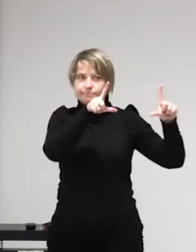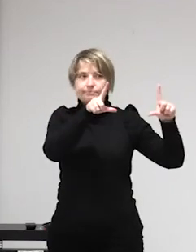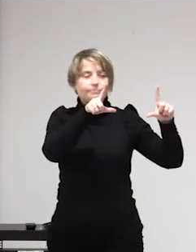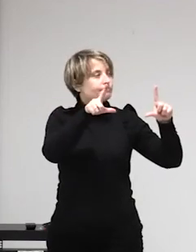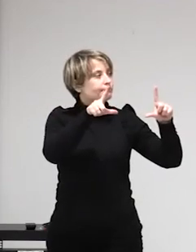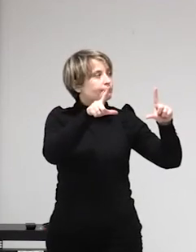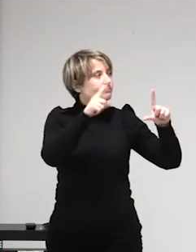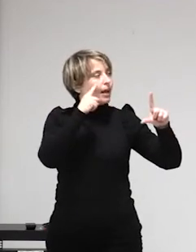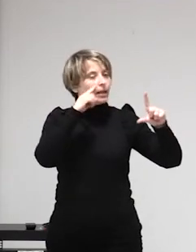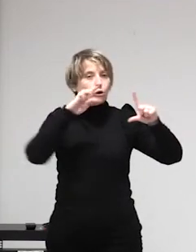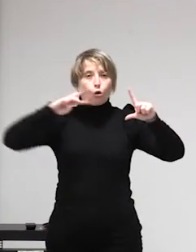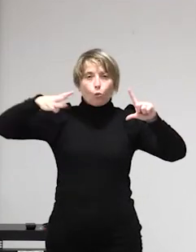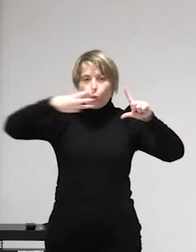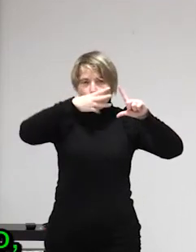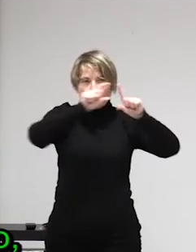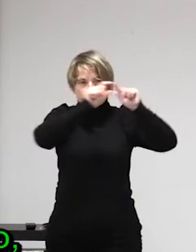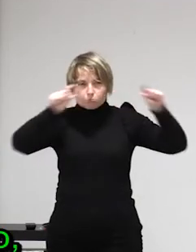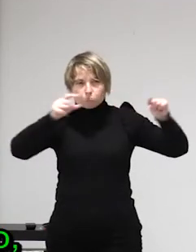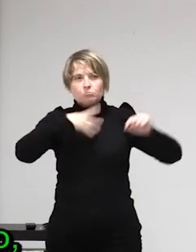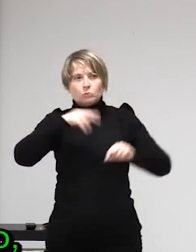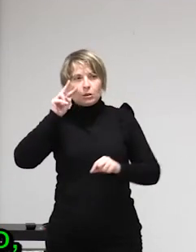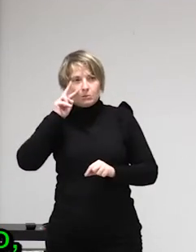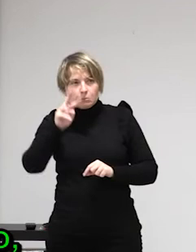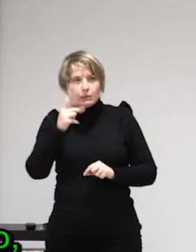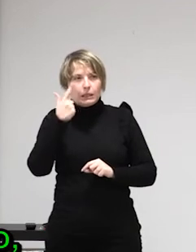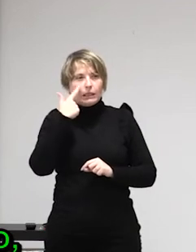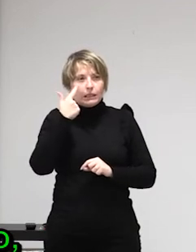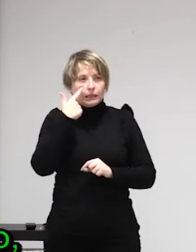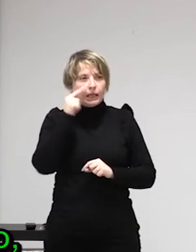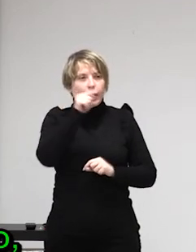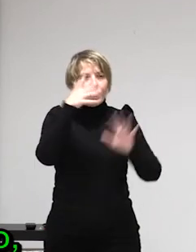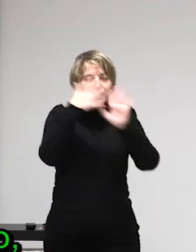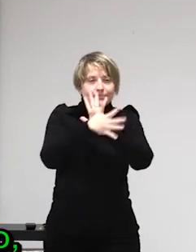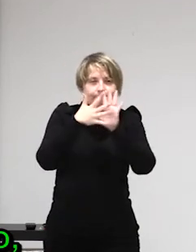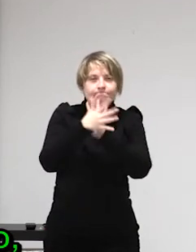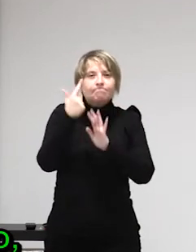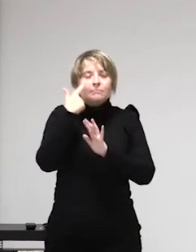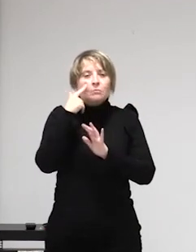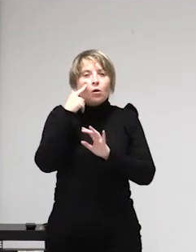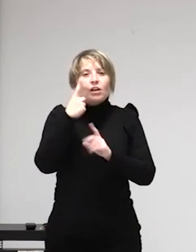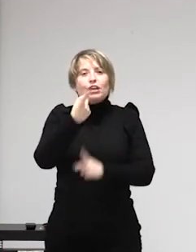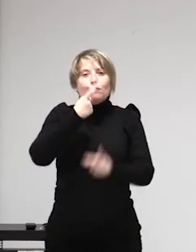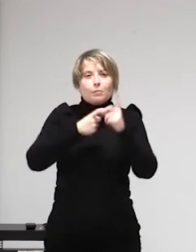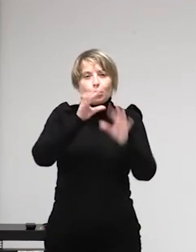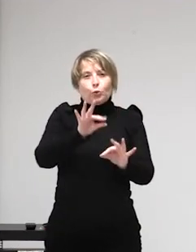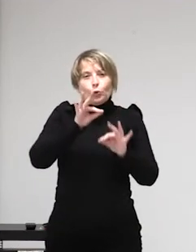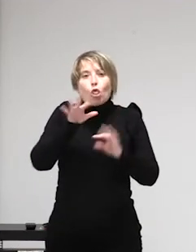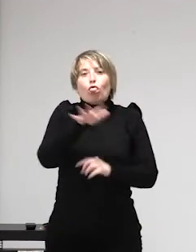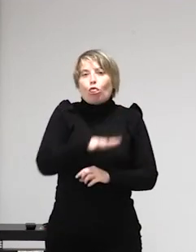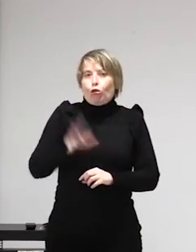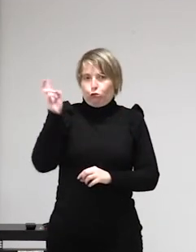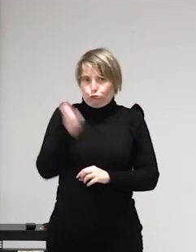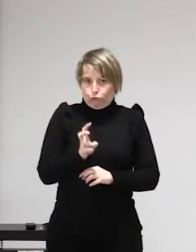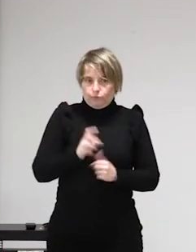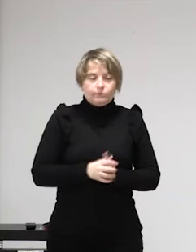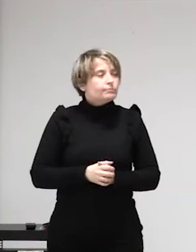perderíamos la prestación por desempleo etcétera a todo esto la chica se enteró porque lo había leído en un periódico pero fue una cosa que se coló en ese periódico